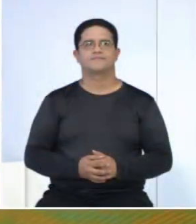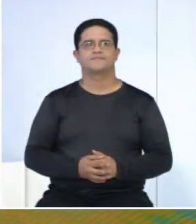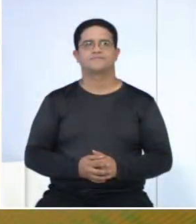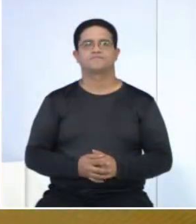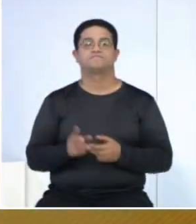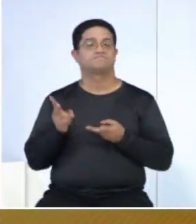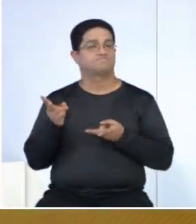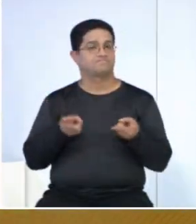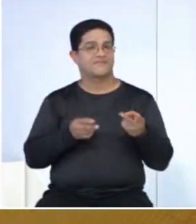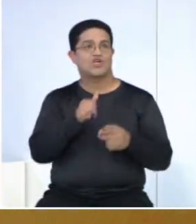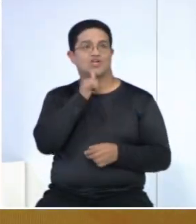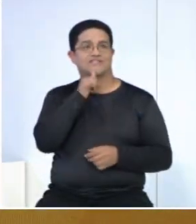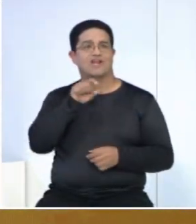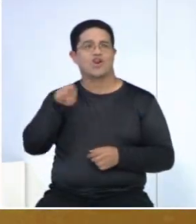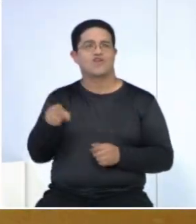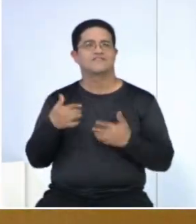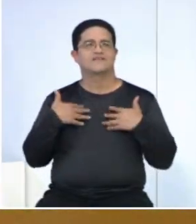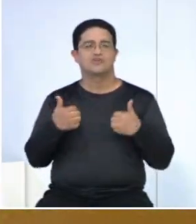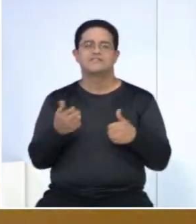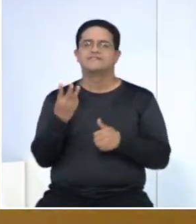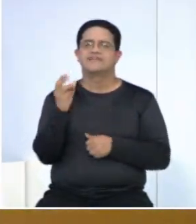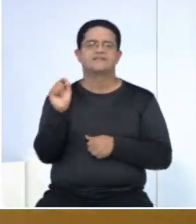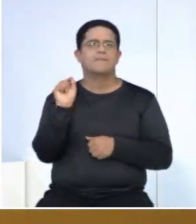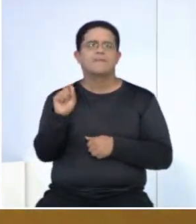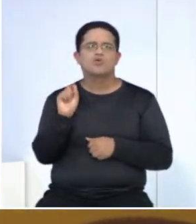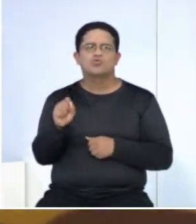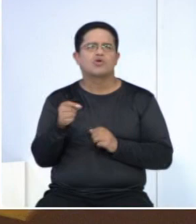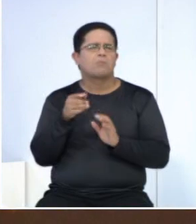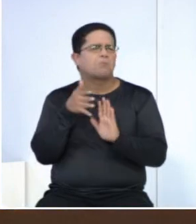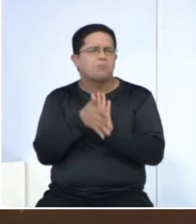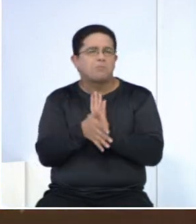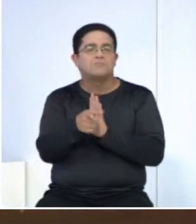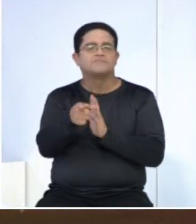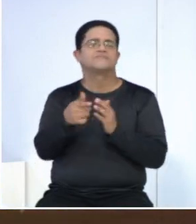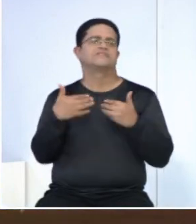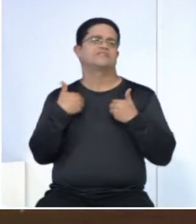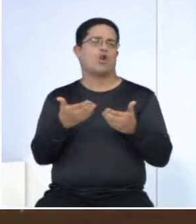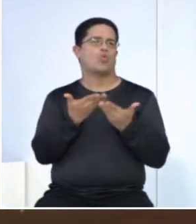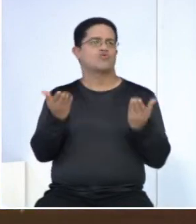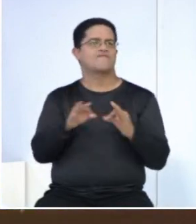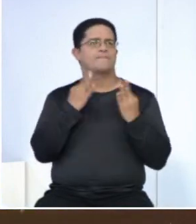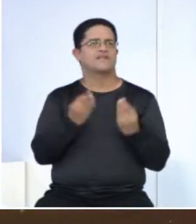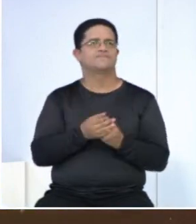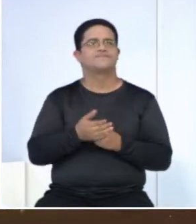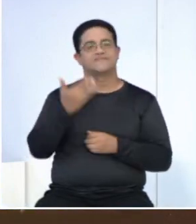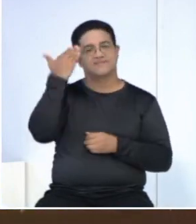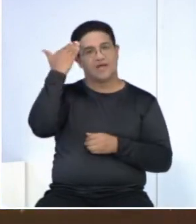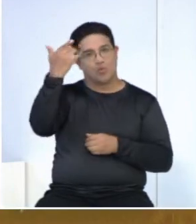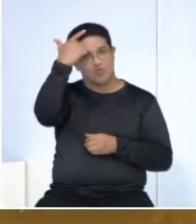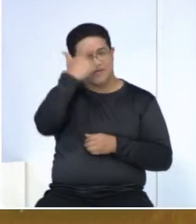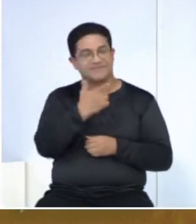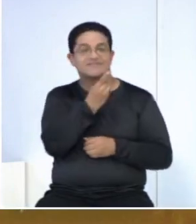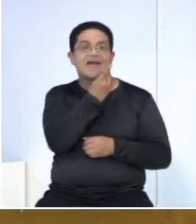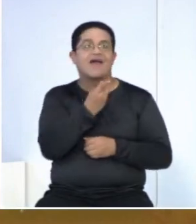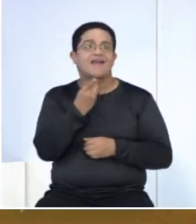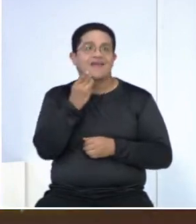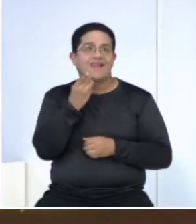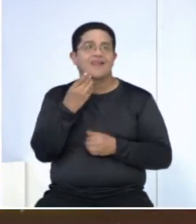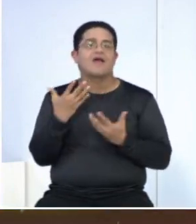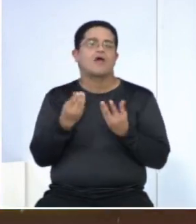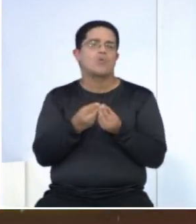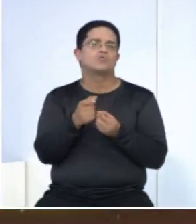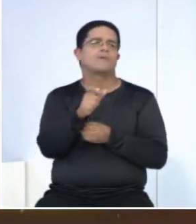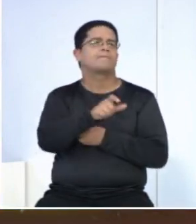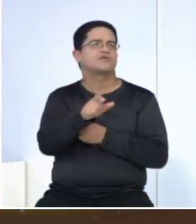Bienvenidos a Noticias y Globovisión Salud, 30 minutos dedicado para el bienestar de toda la familia. Les saluda como siempre Daniela J. Salas en nombre